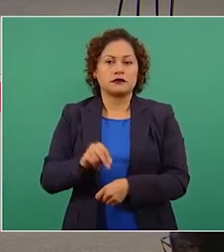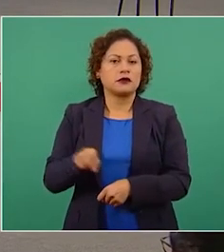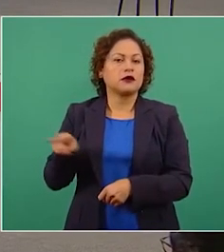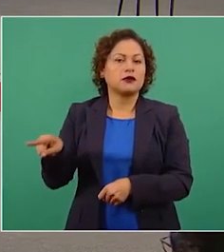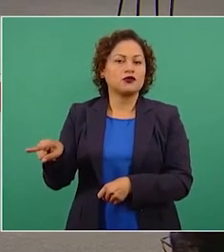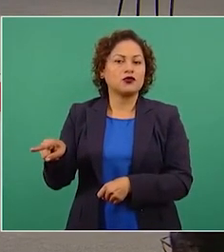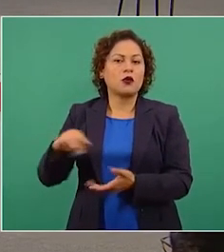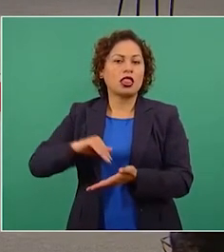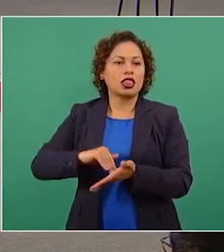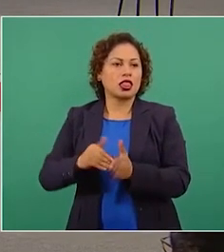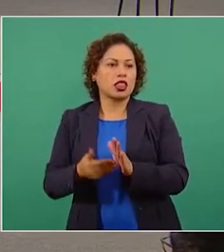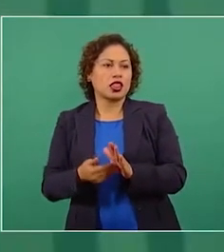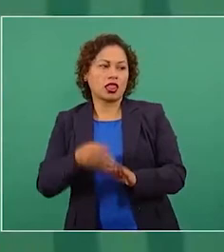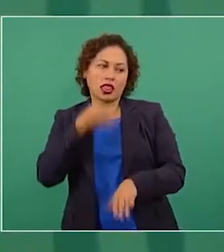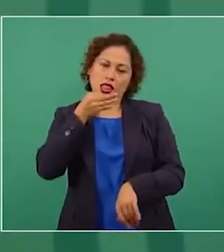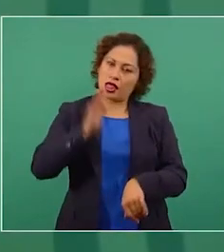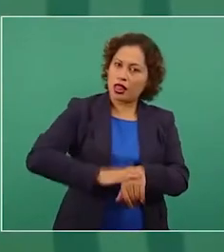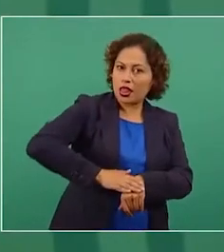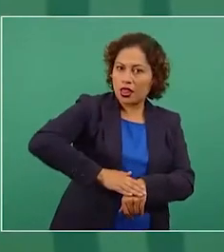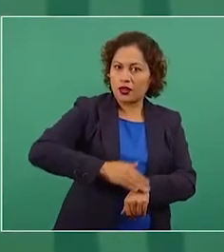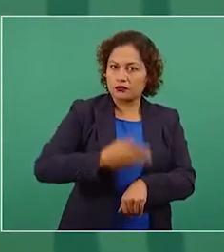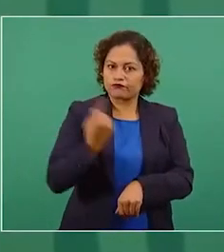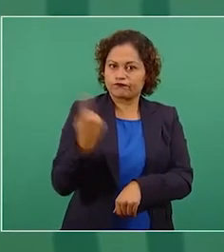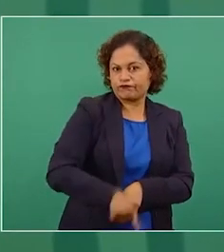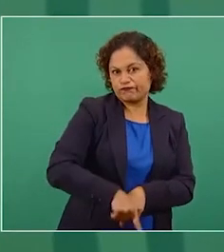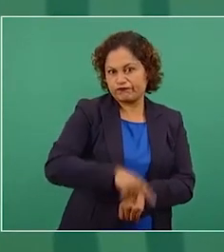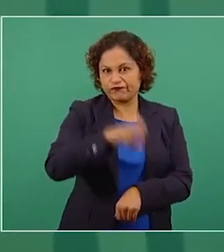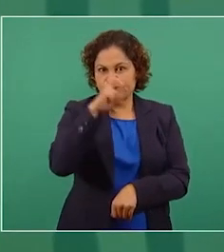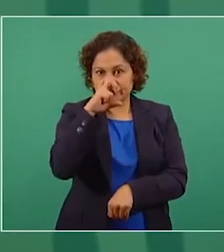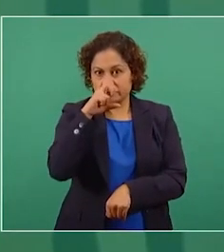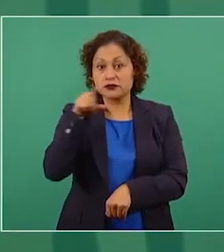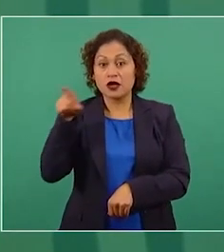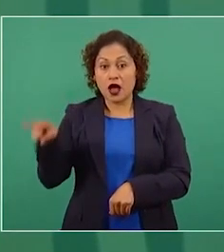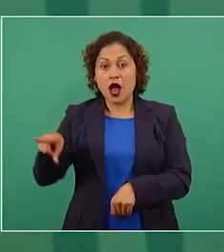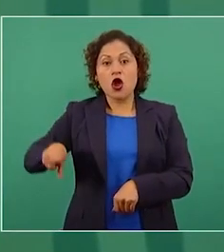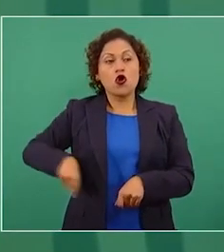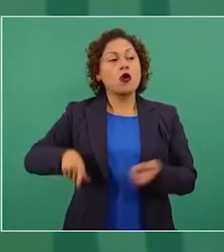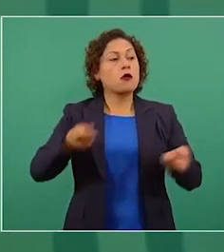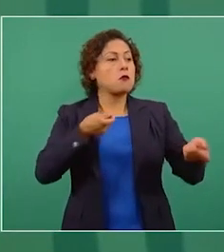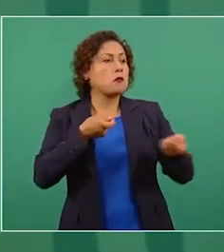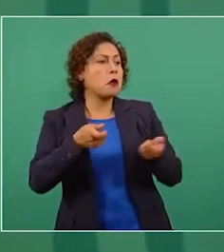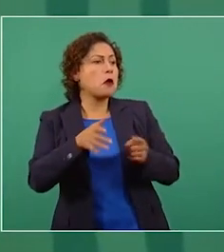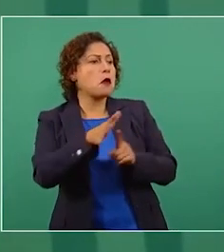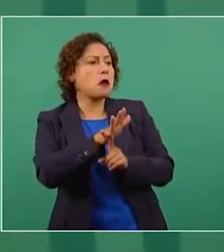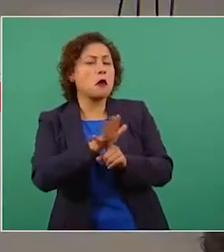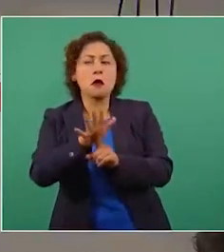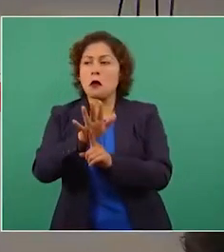estrategia de intimidación, no gobierna convenciendo, gobierna amedrentando.